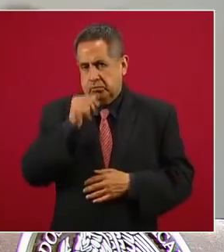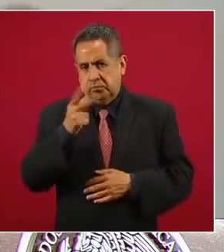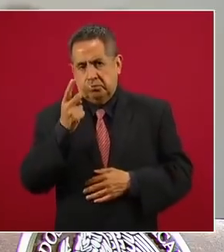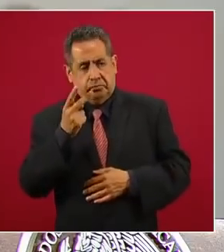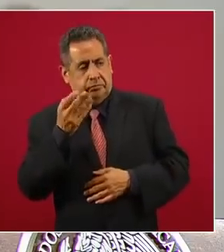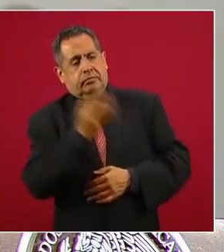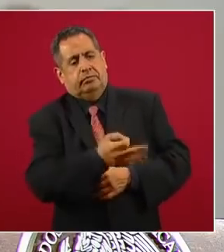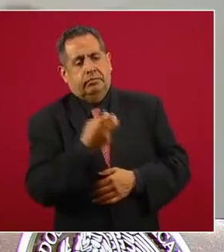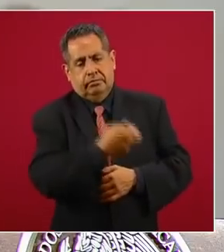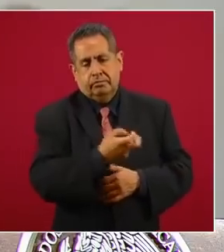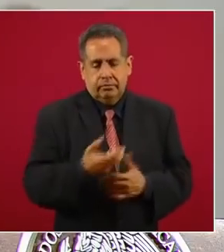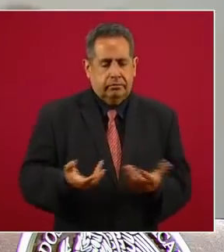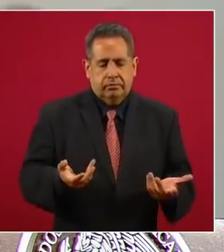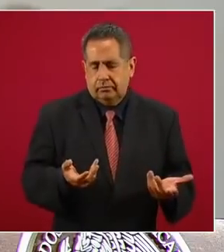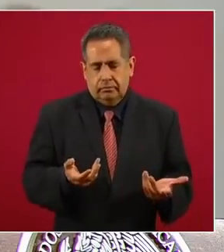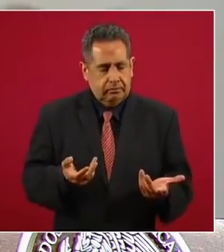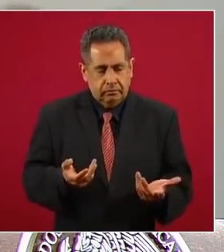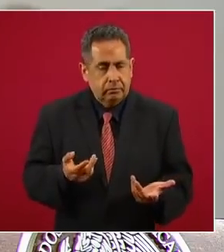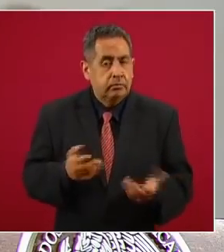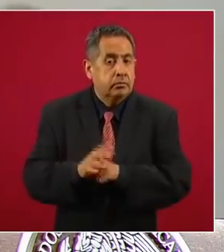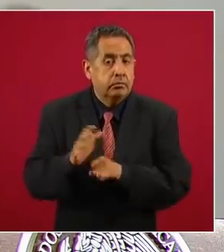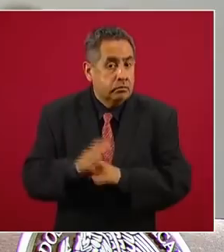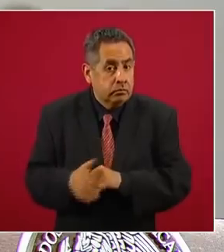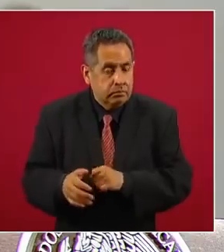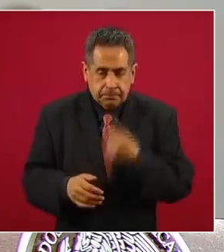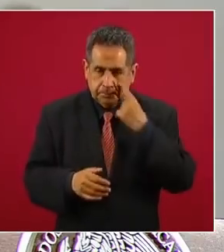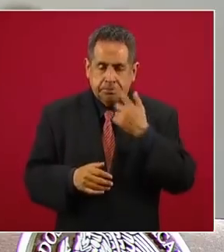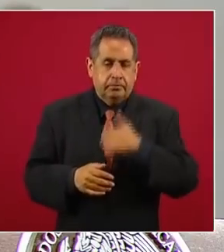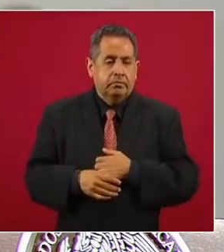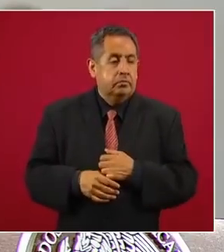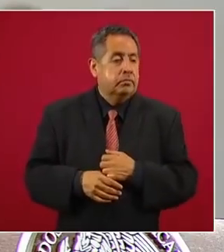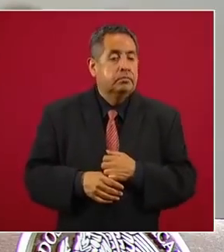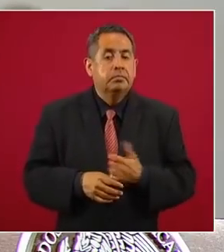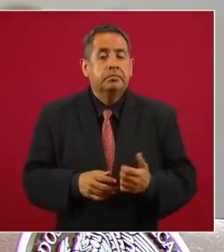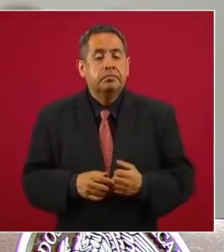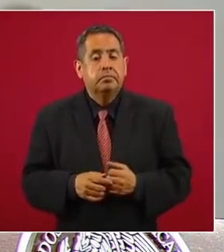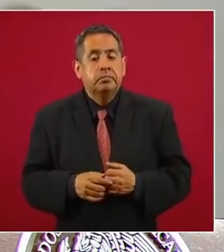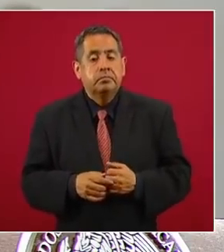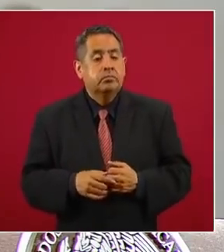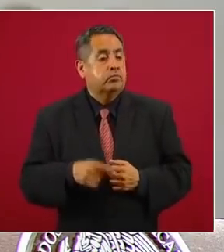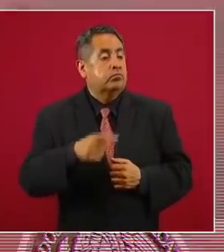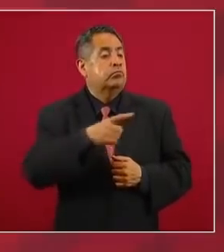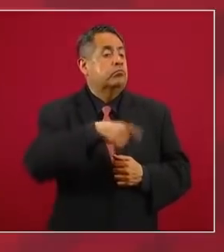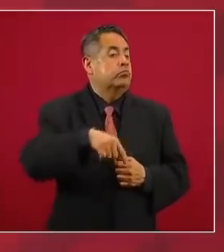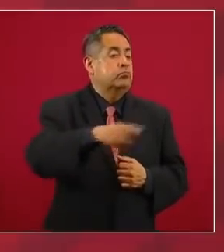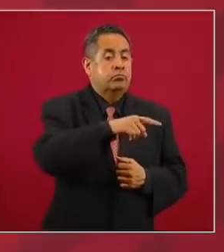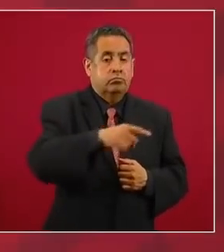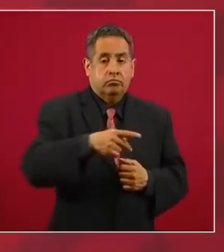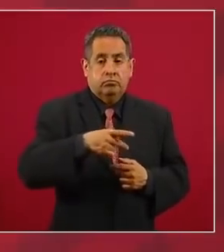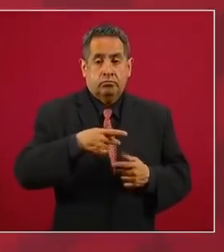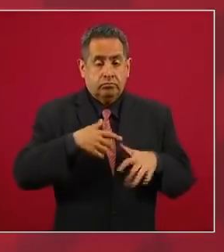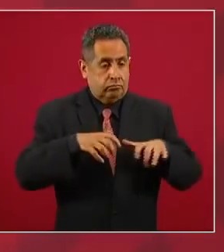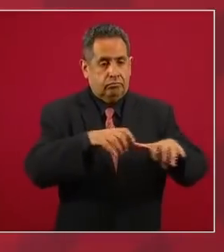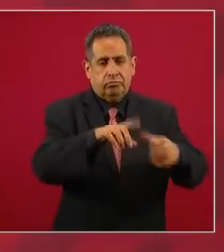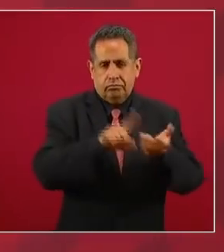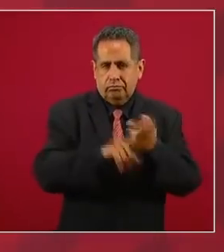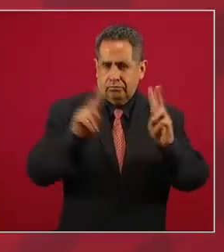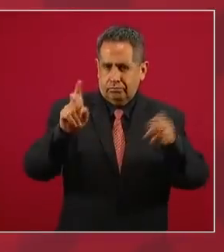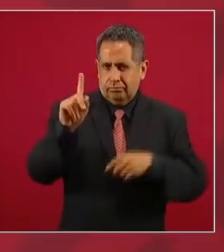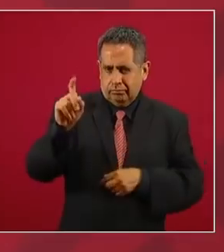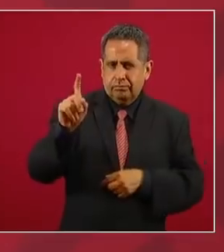que se utilice un asunto como este